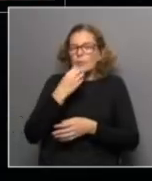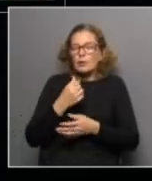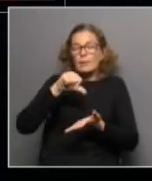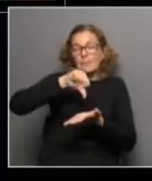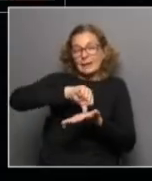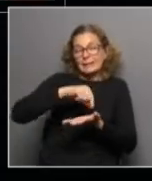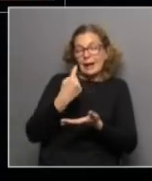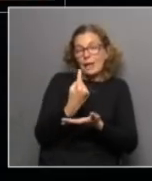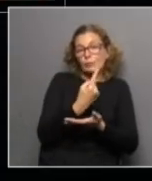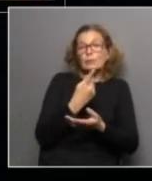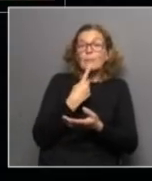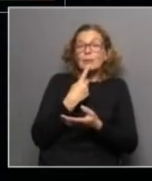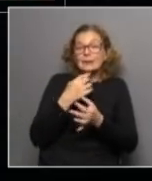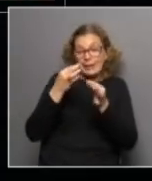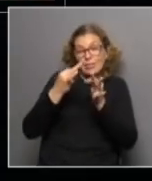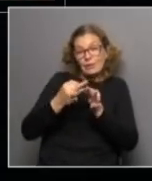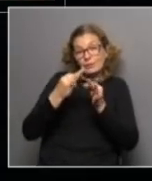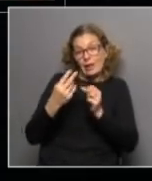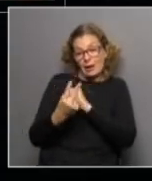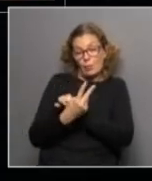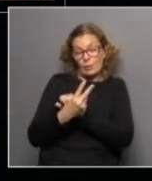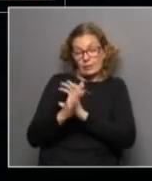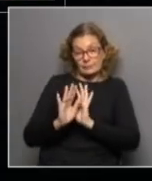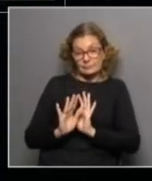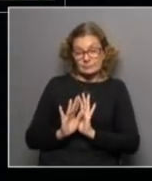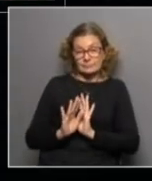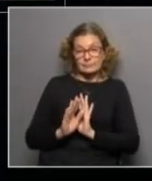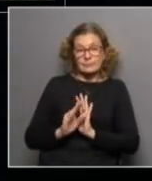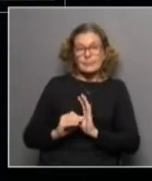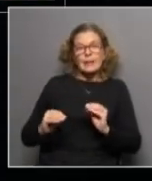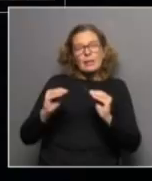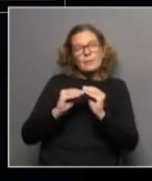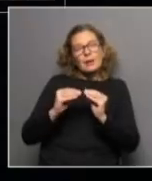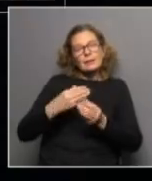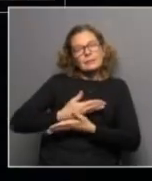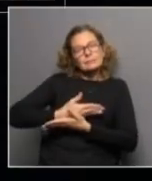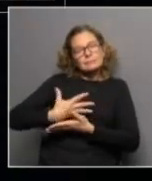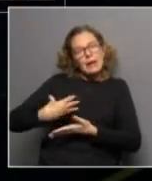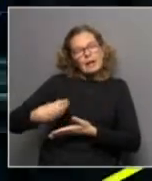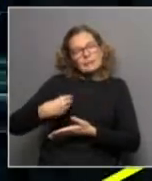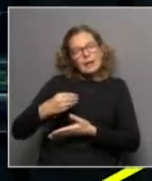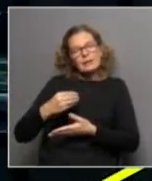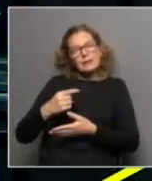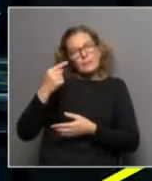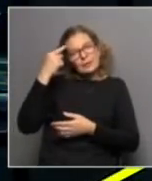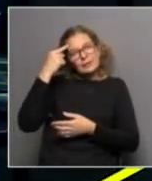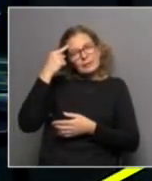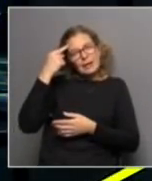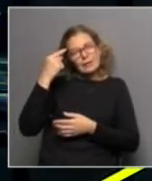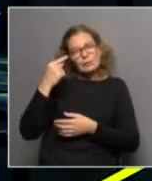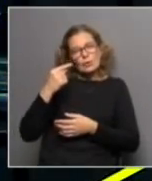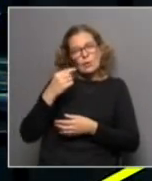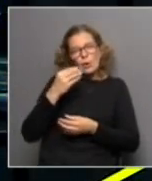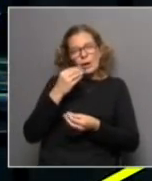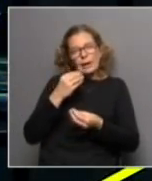tienen que generar políticas que realmente la protejan además de la lactancia y pensando en la infancia en general ¿cuánto afecta la